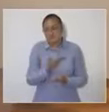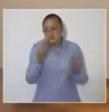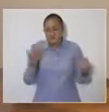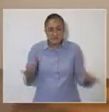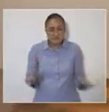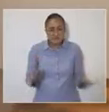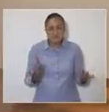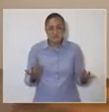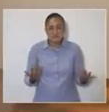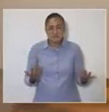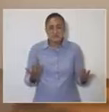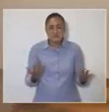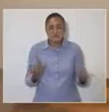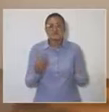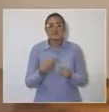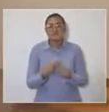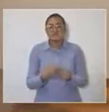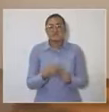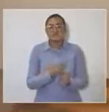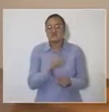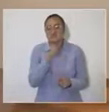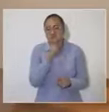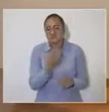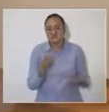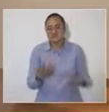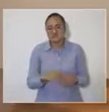¿quién puede ser?